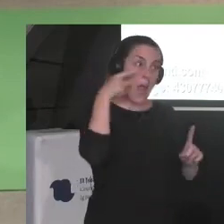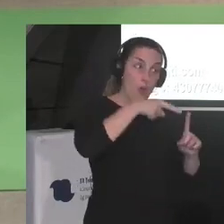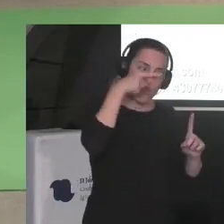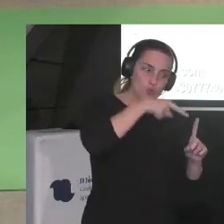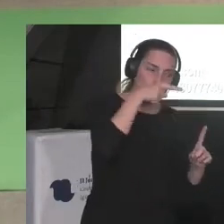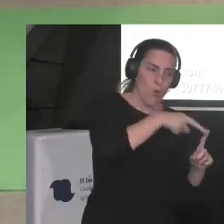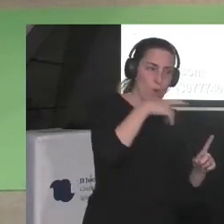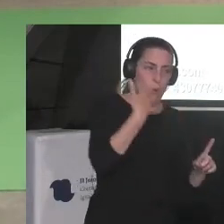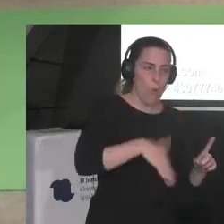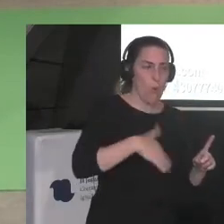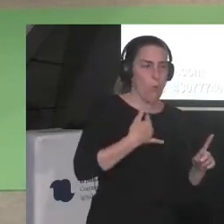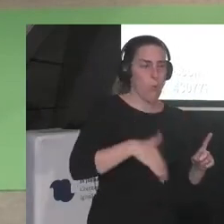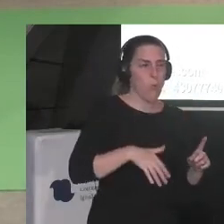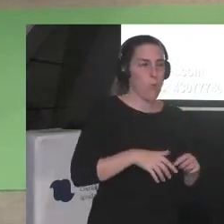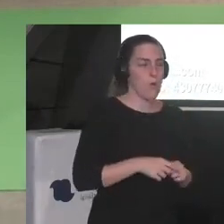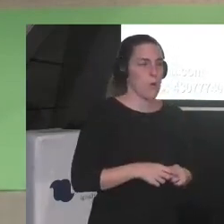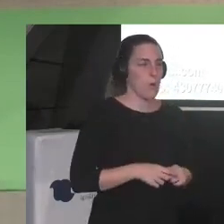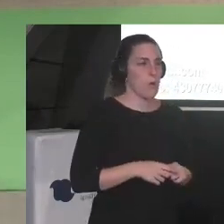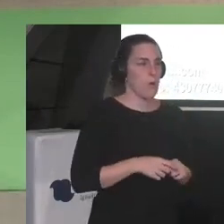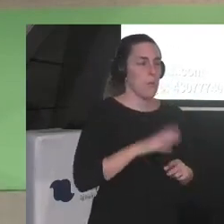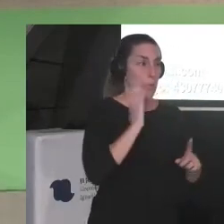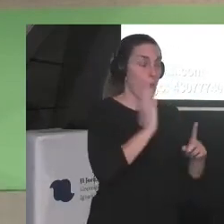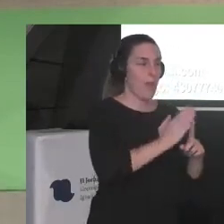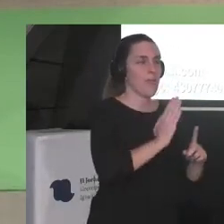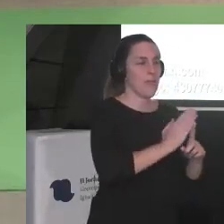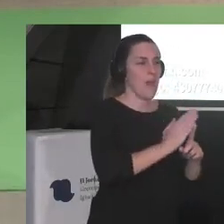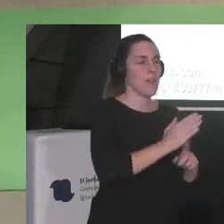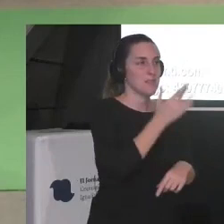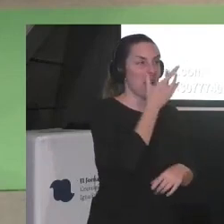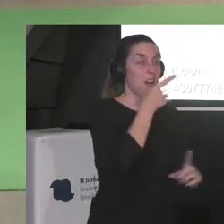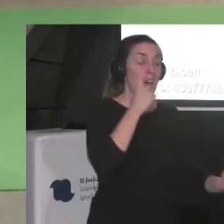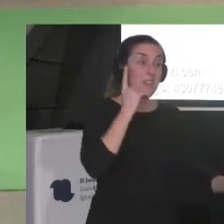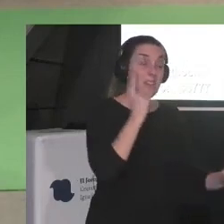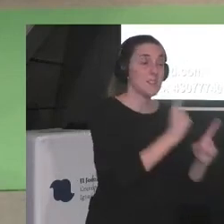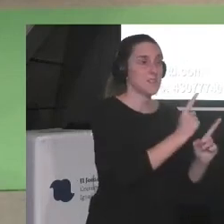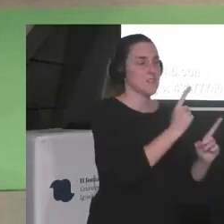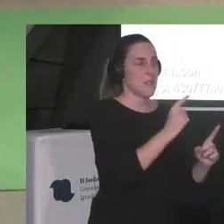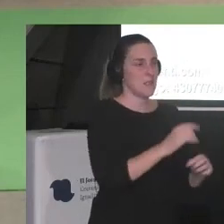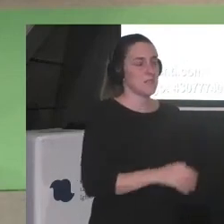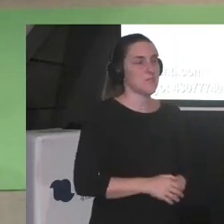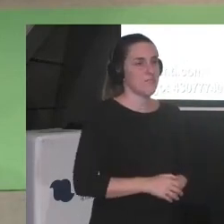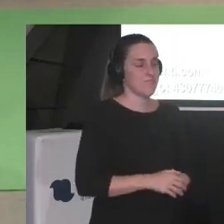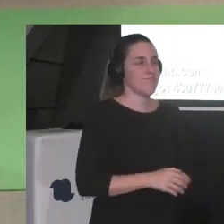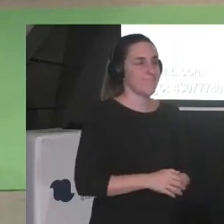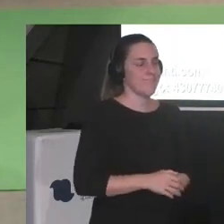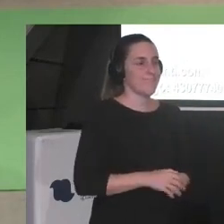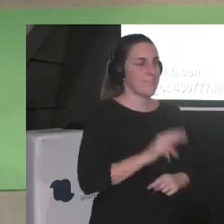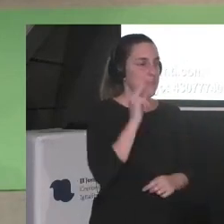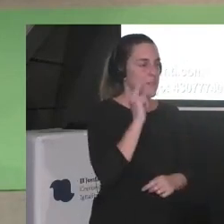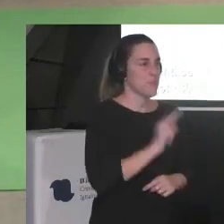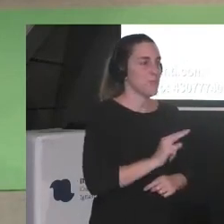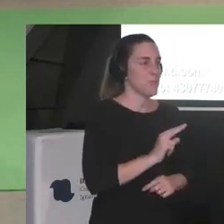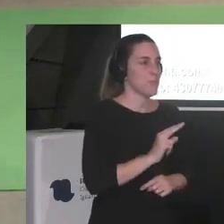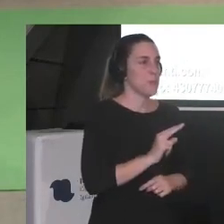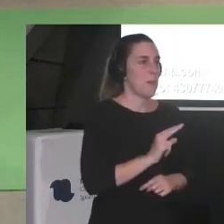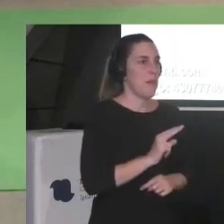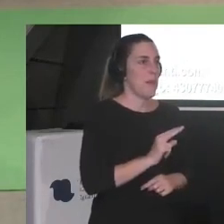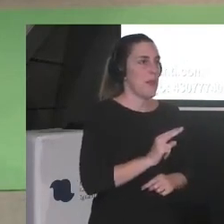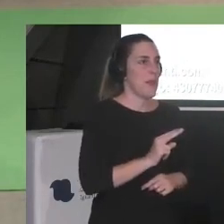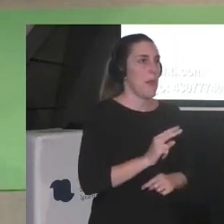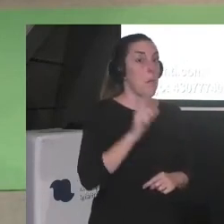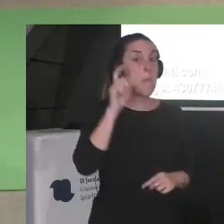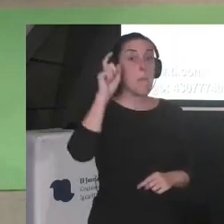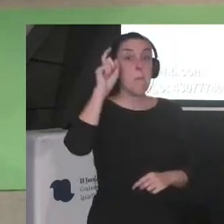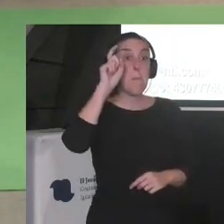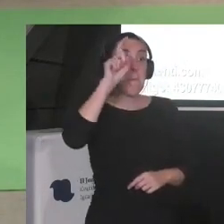que hay de este tipo de violencias racistas ¿no? que por supuesto tampoco hay ni una sola